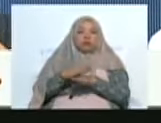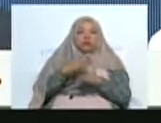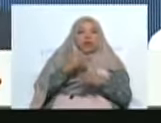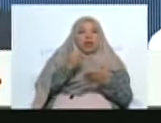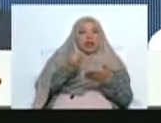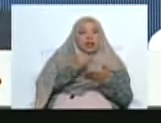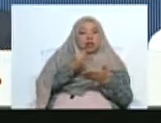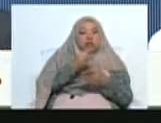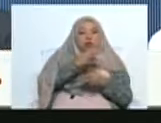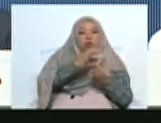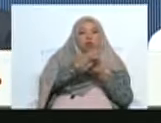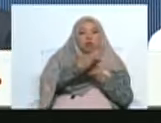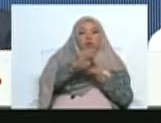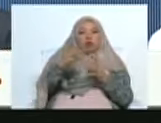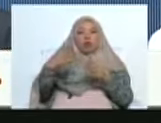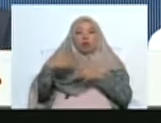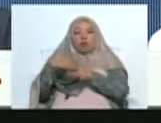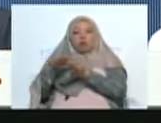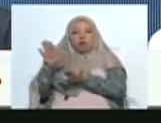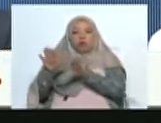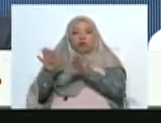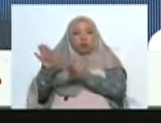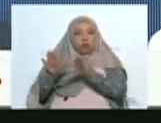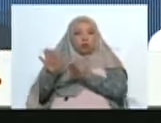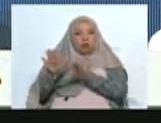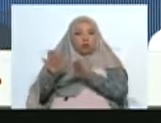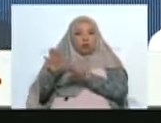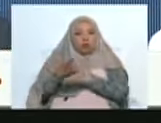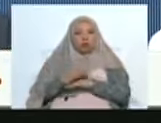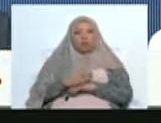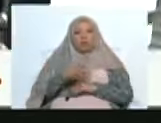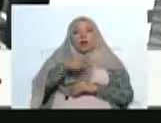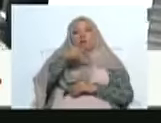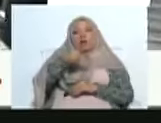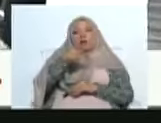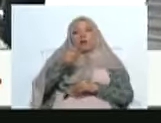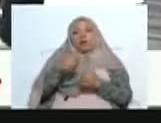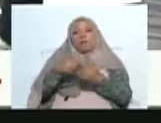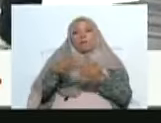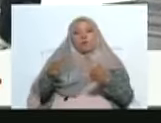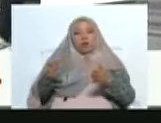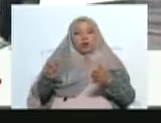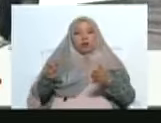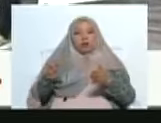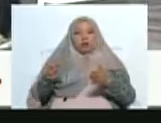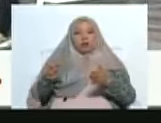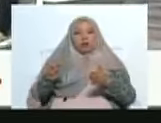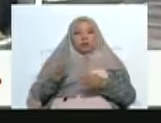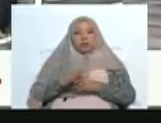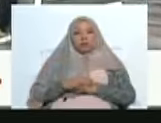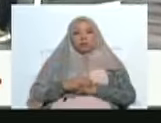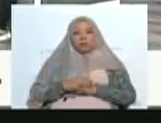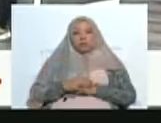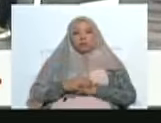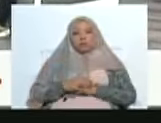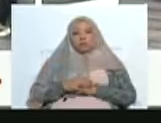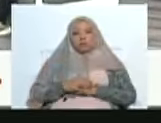que hace también la comunidad organizada, incluyéndose en parte de estas políticas. Ministro, Alí. Sí, fíjate.